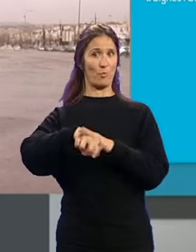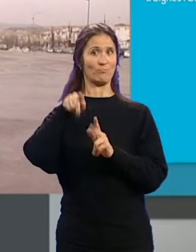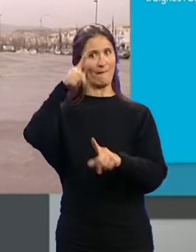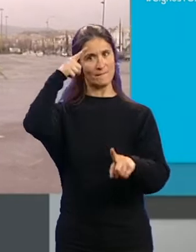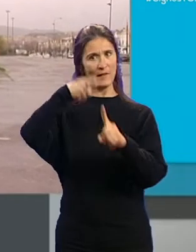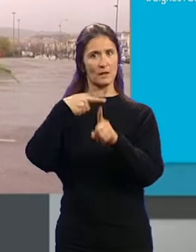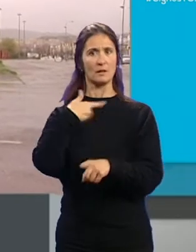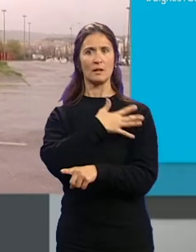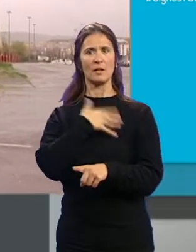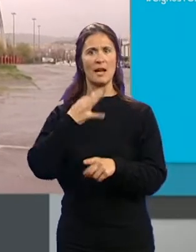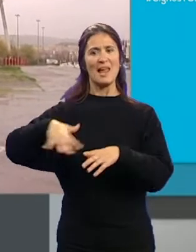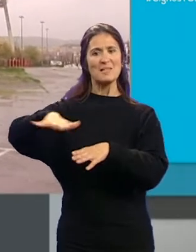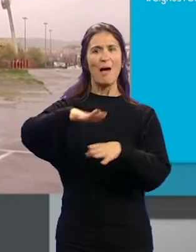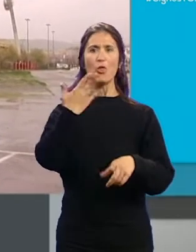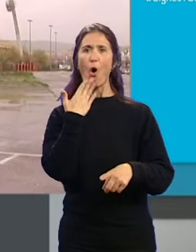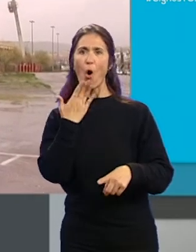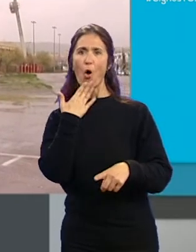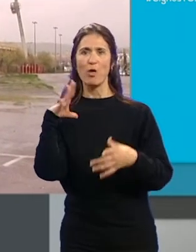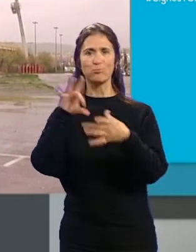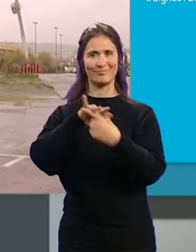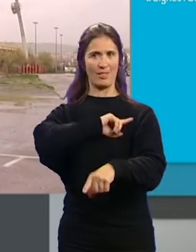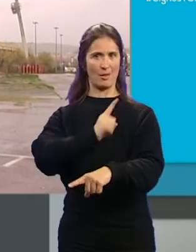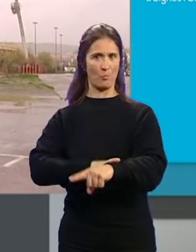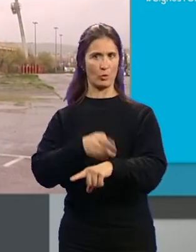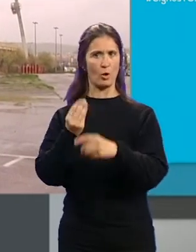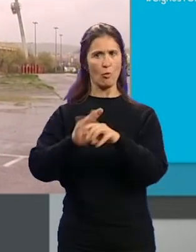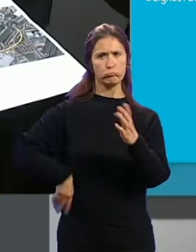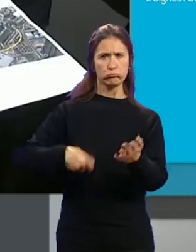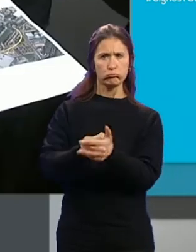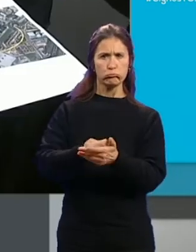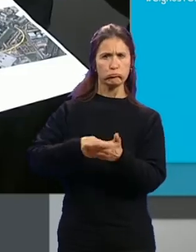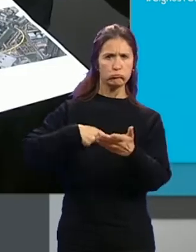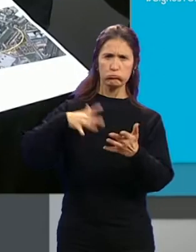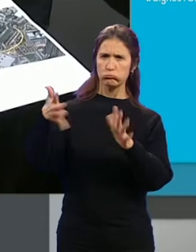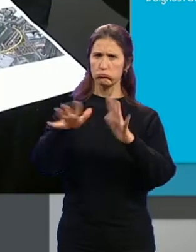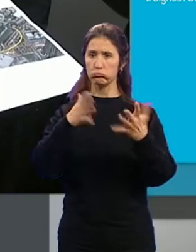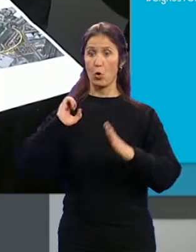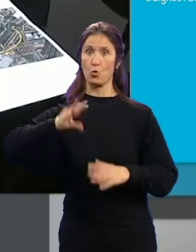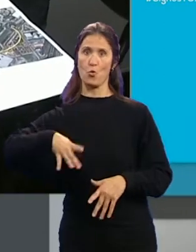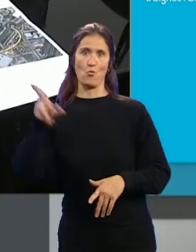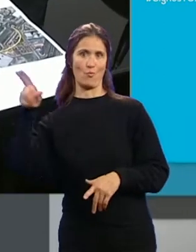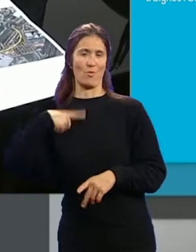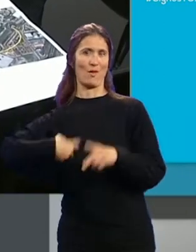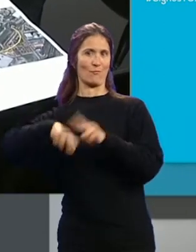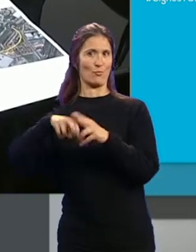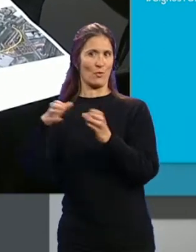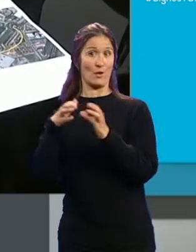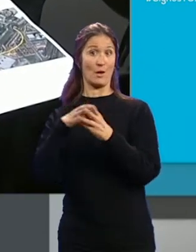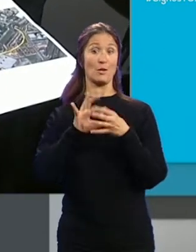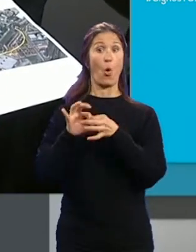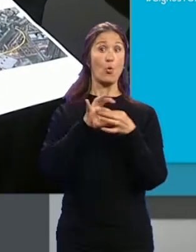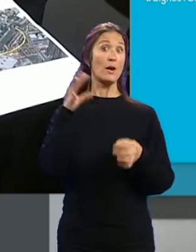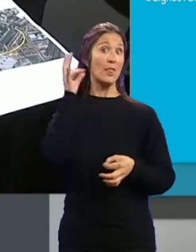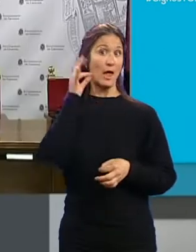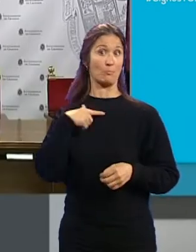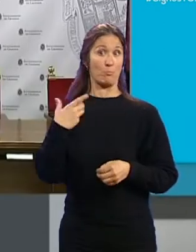materializar... ...en espacios de ocio vinculados al deporte... ...con inversión y explotación... ...por parte del Club Rojiblanco... ...desde Unidas Podemos